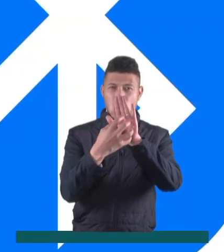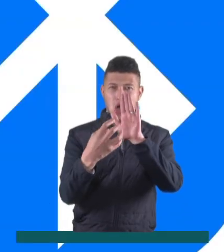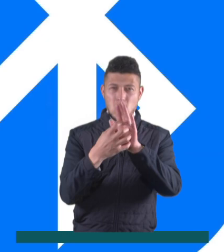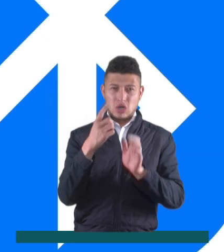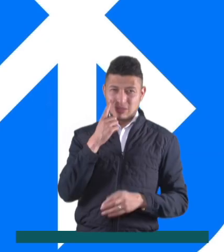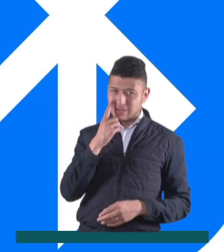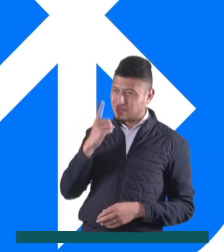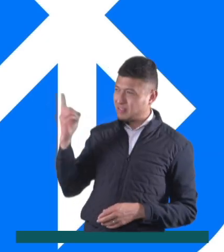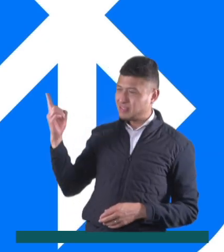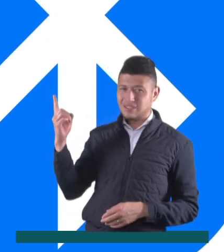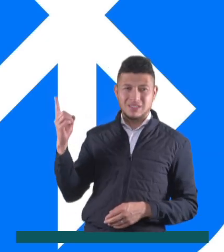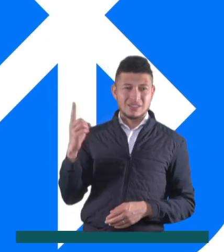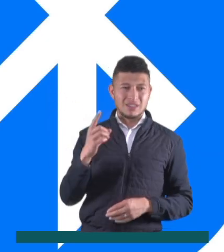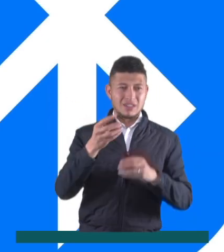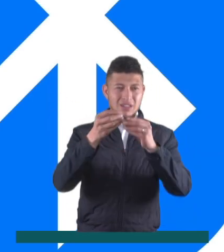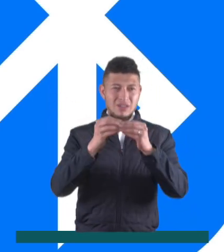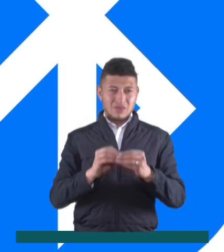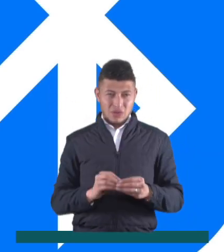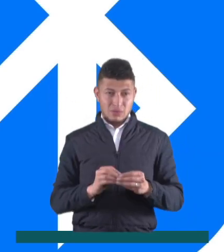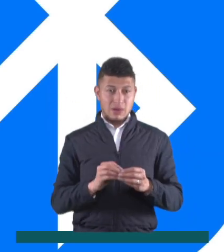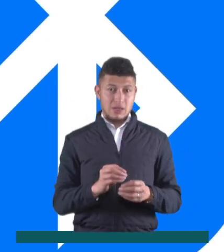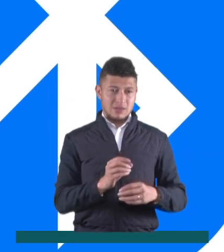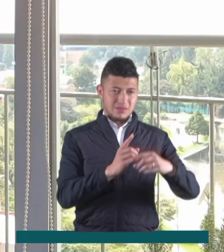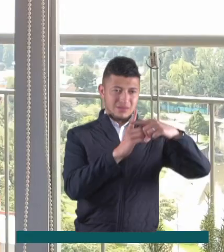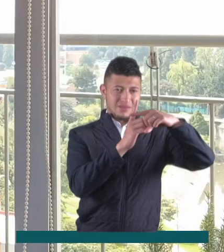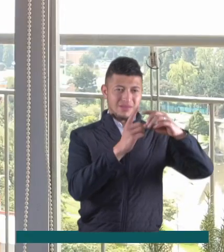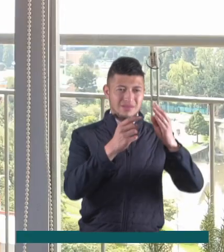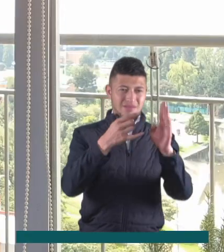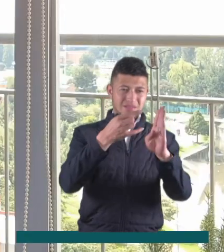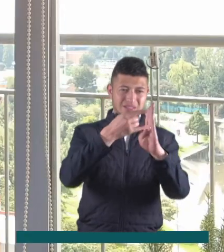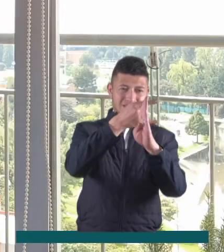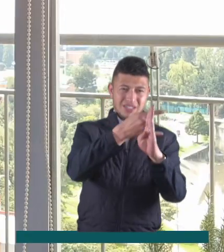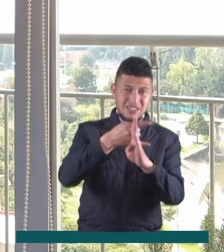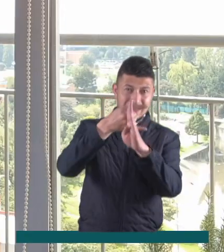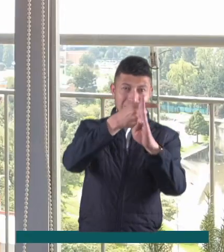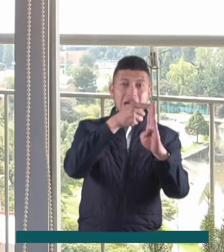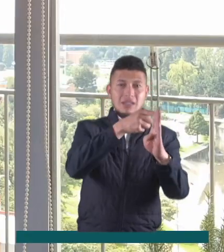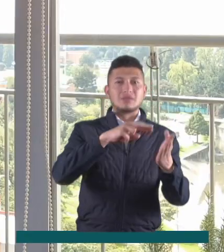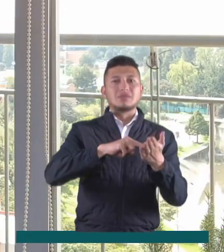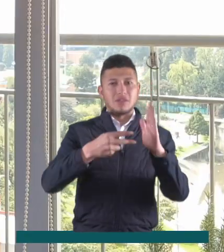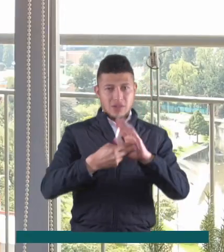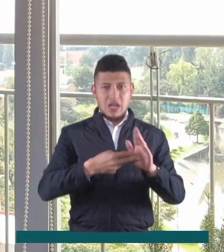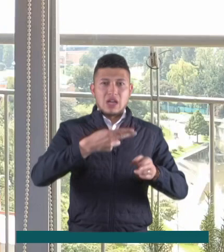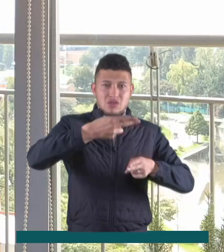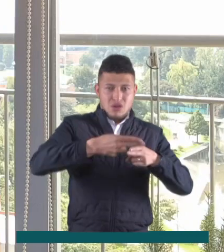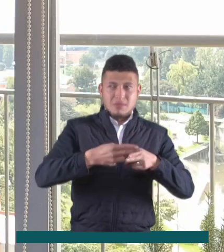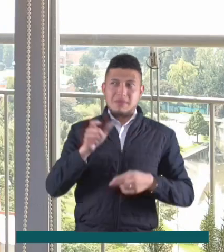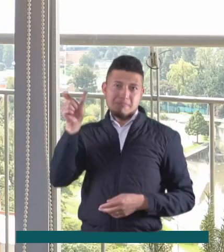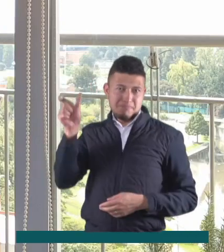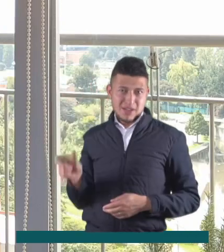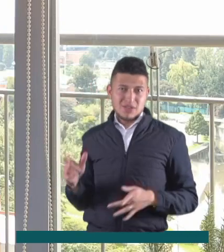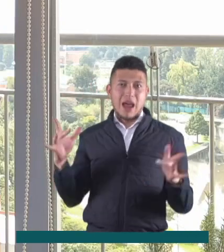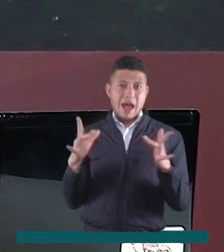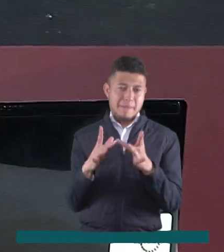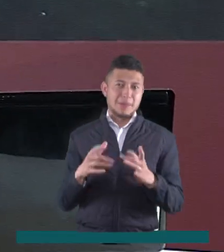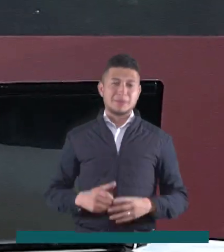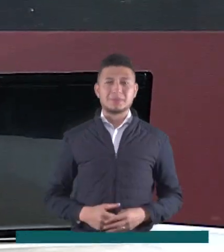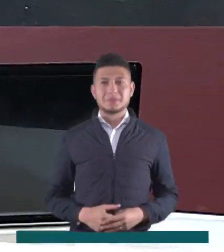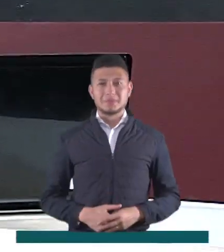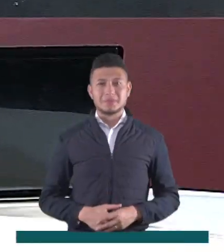hecho, combina las runas Hagal y Berkana que corresponden, como no, a las iniciales de Harald Bluetooth.